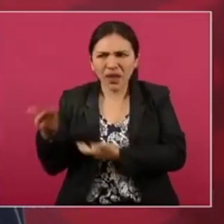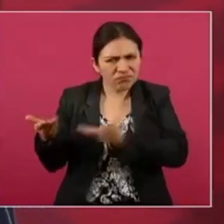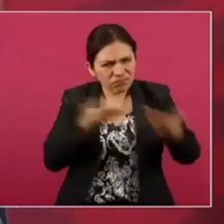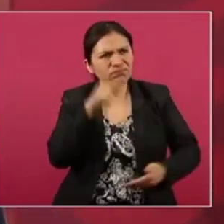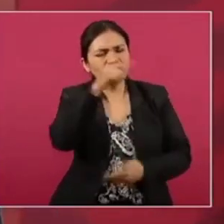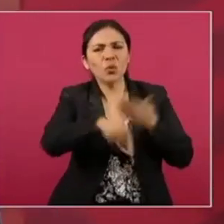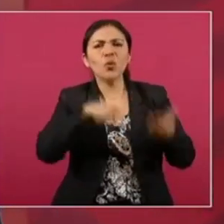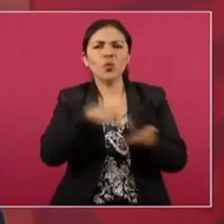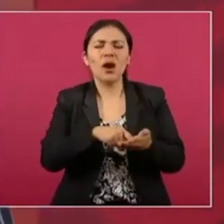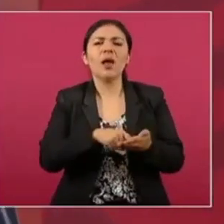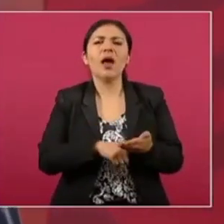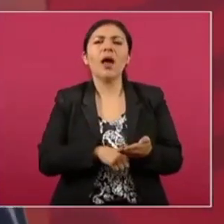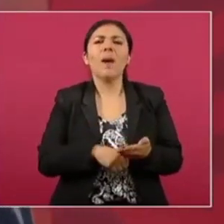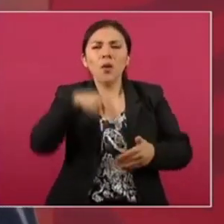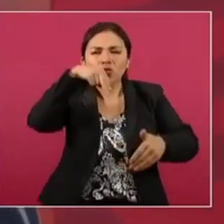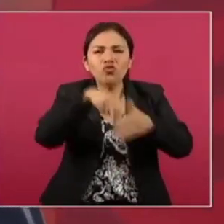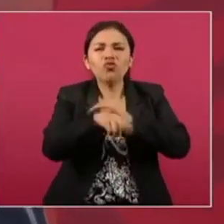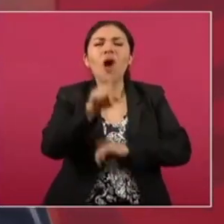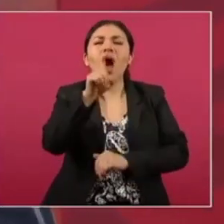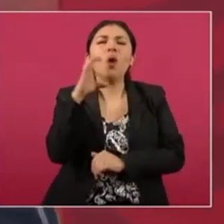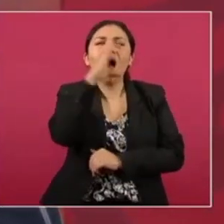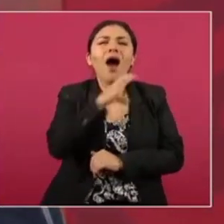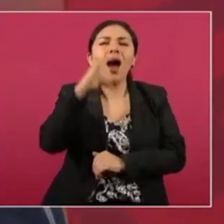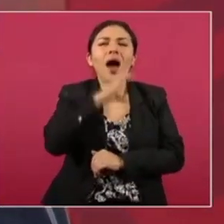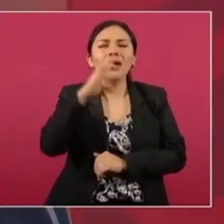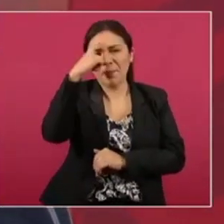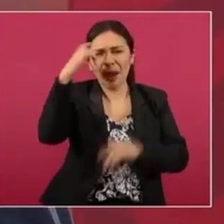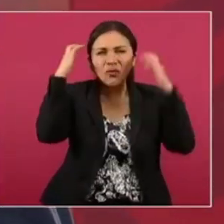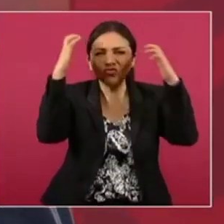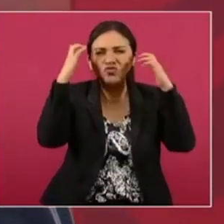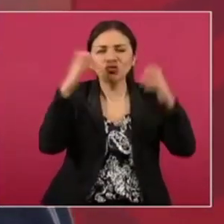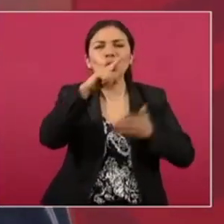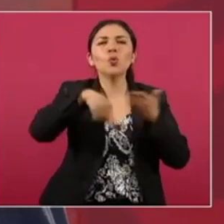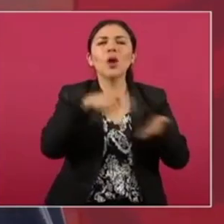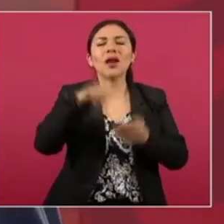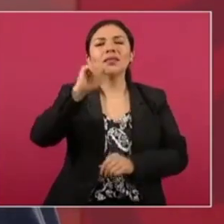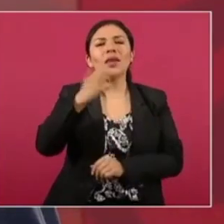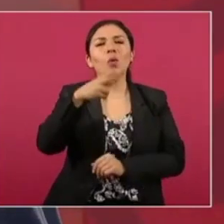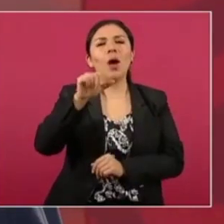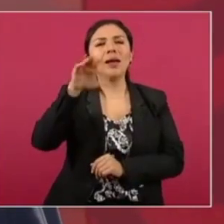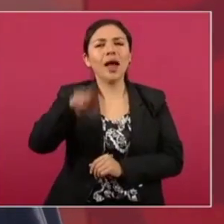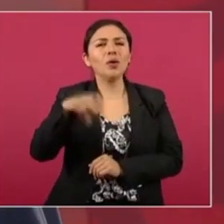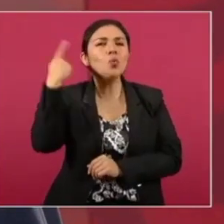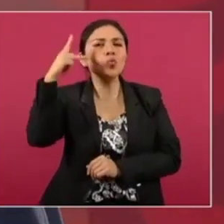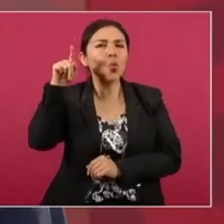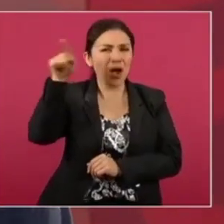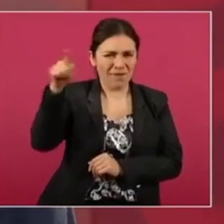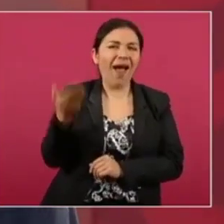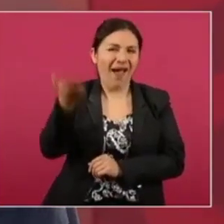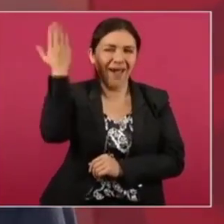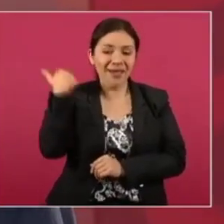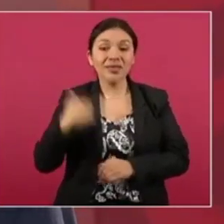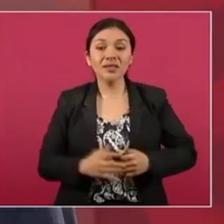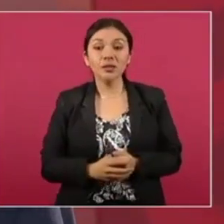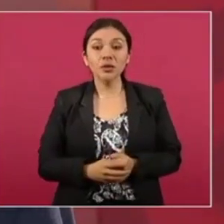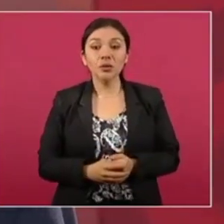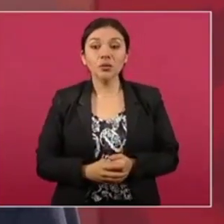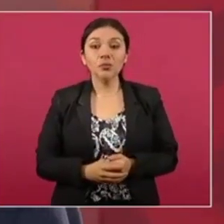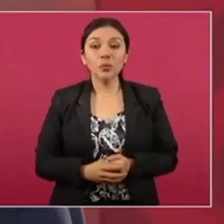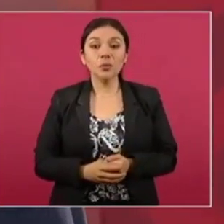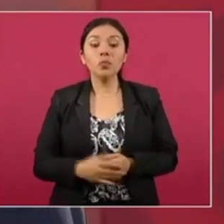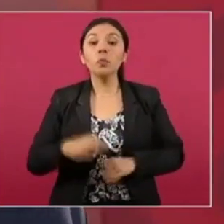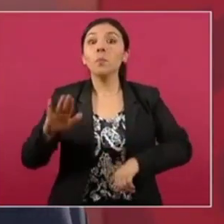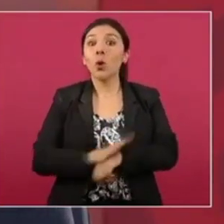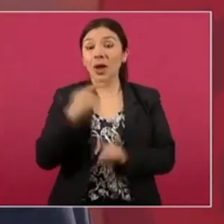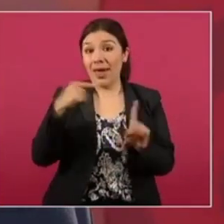termales que habían entonces en Tehuacán, Puebla, porque el presidente